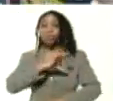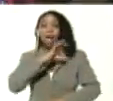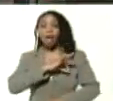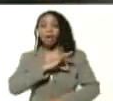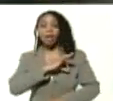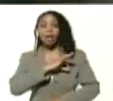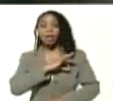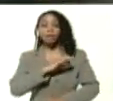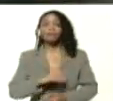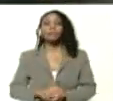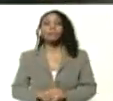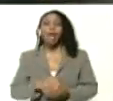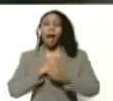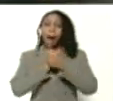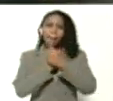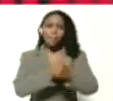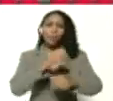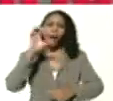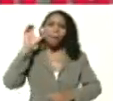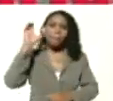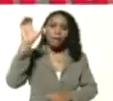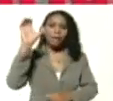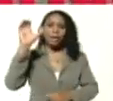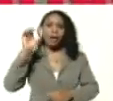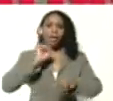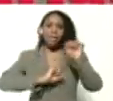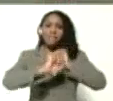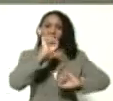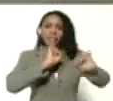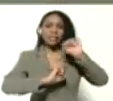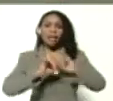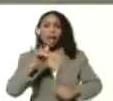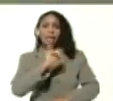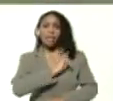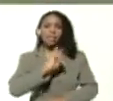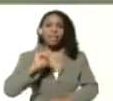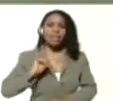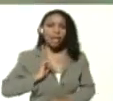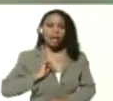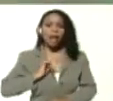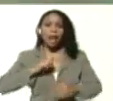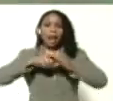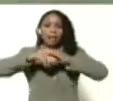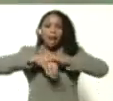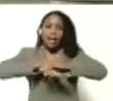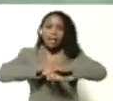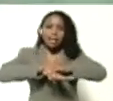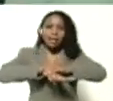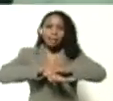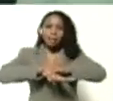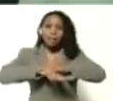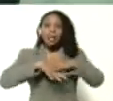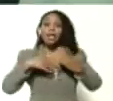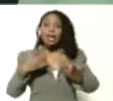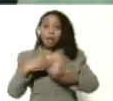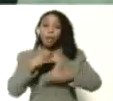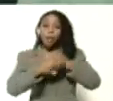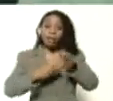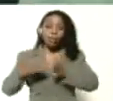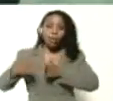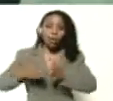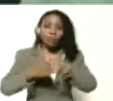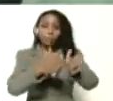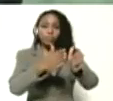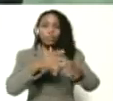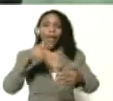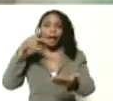Carabobo amor a la patria fervor patrio la defensa de la patria la identidad las raíces y vamos en la ruta de Carabobo